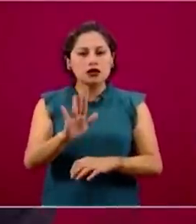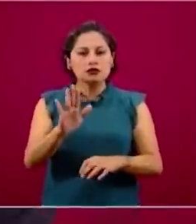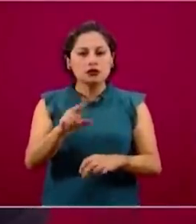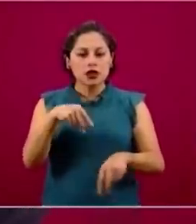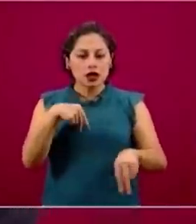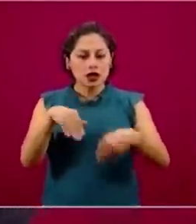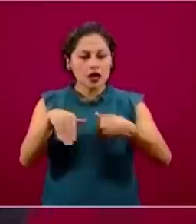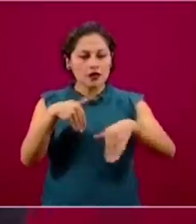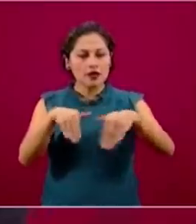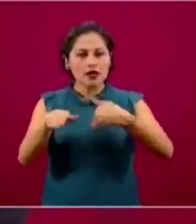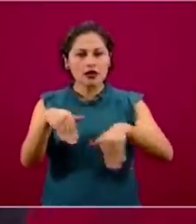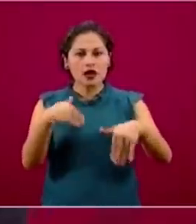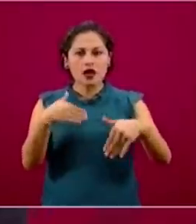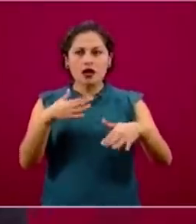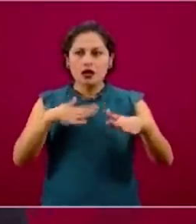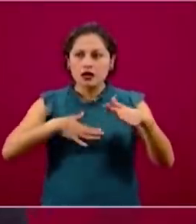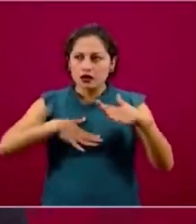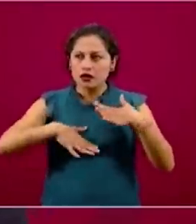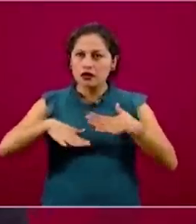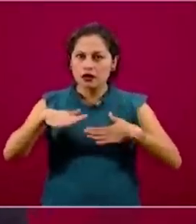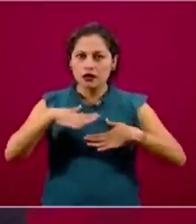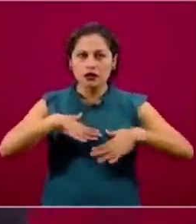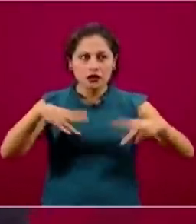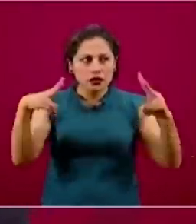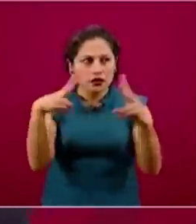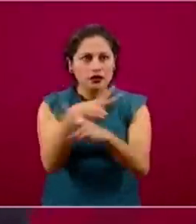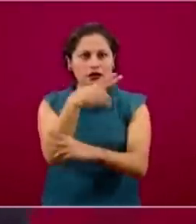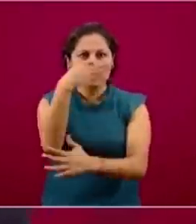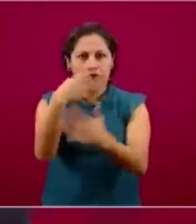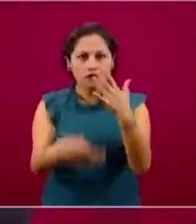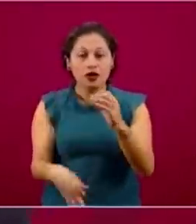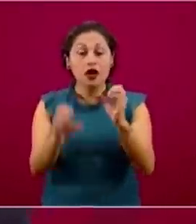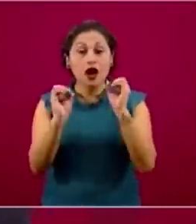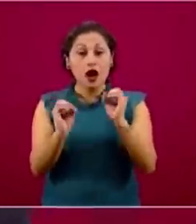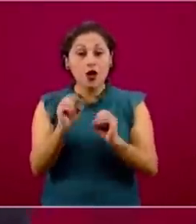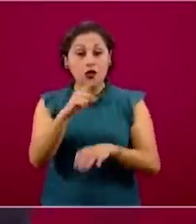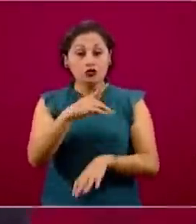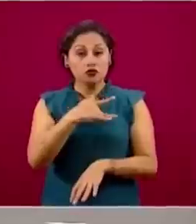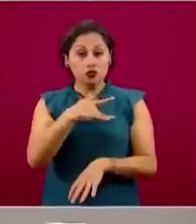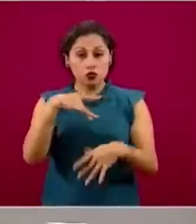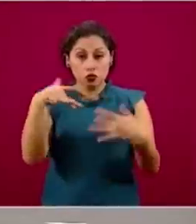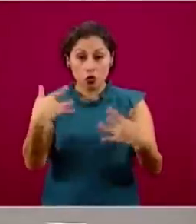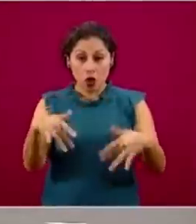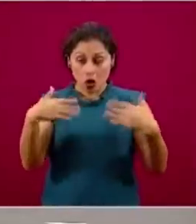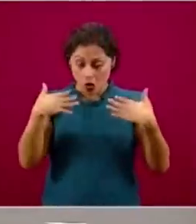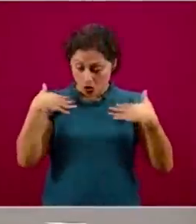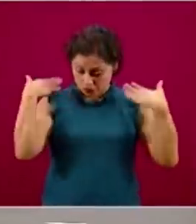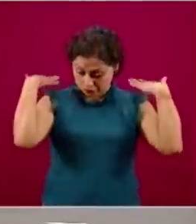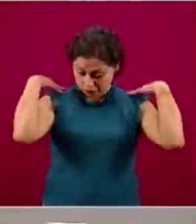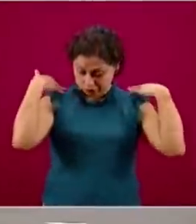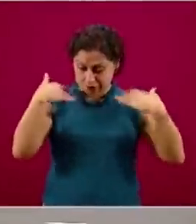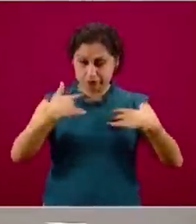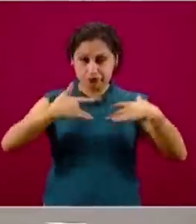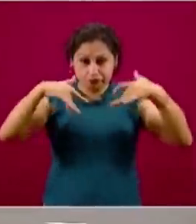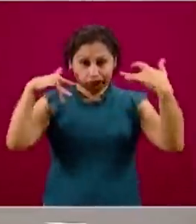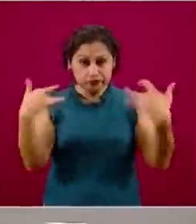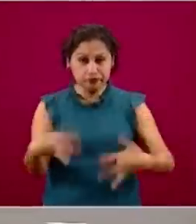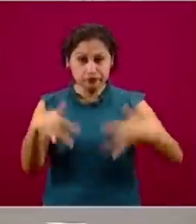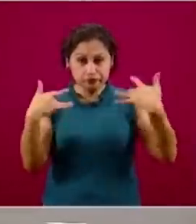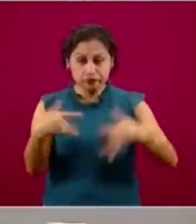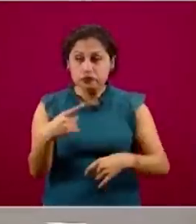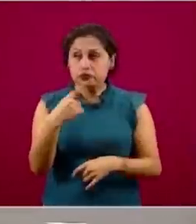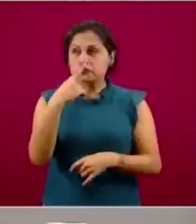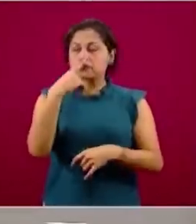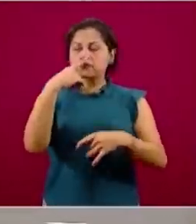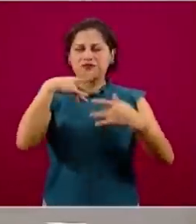caminar tan sólo unos metros o le duele el pecho al respirar o siente una opresión en